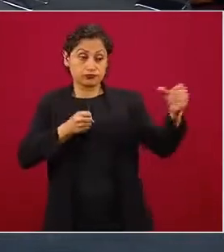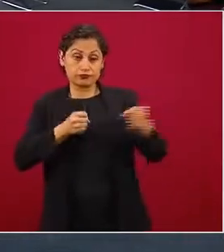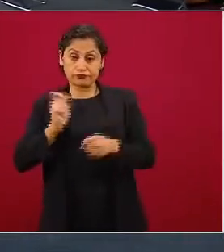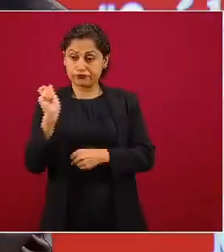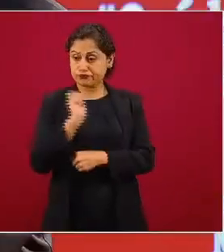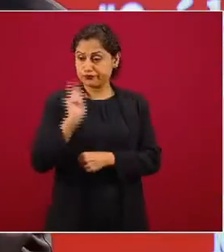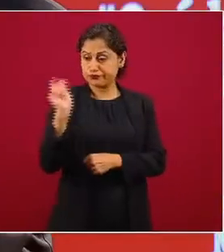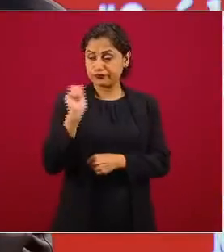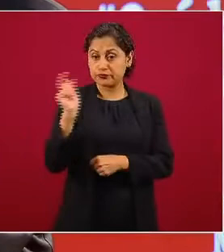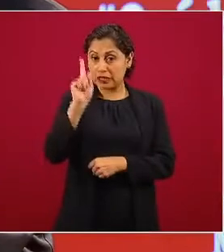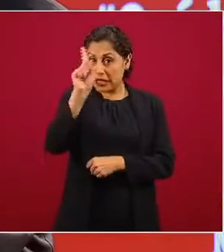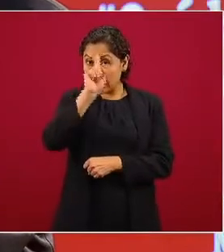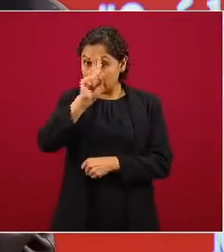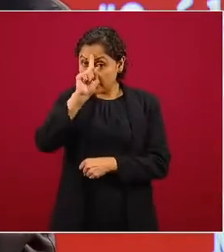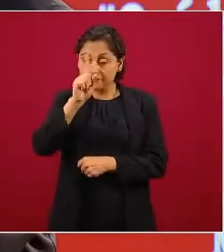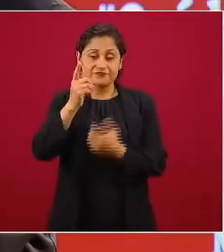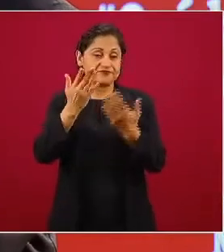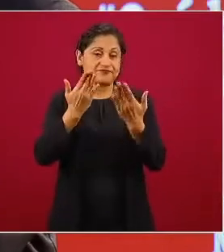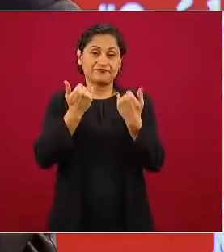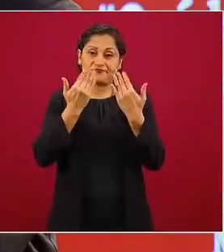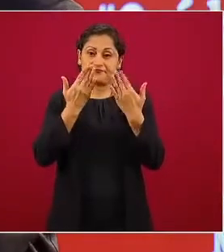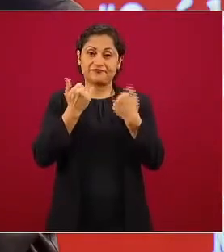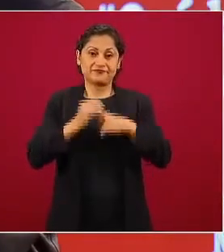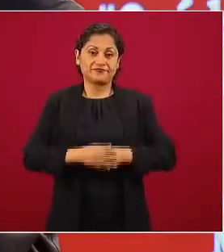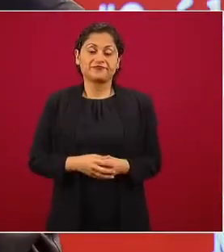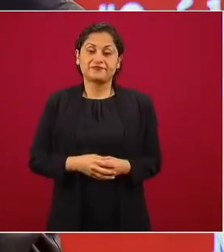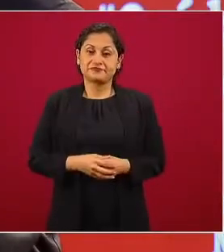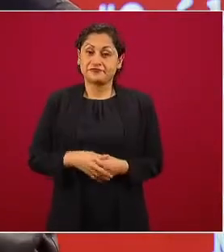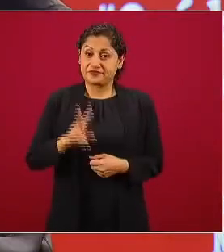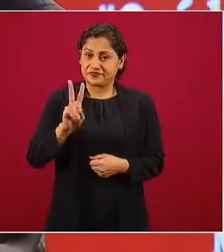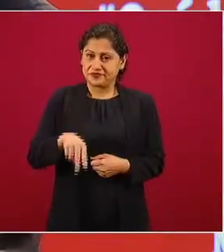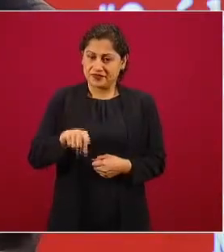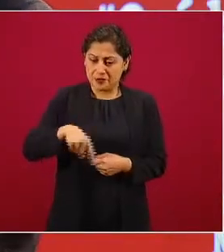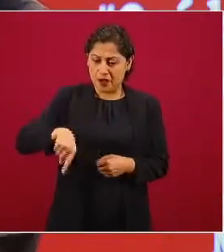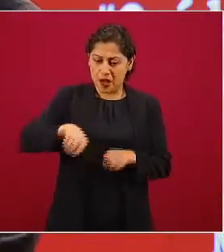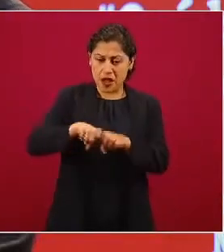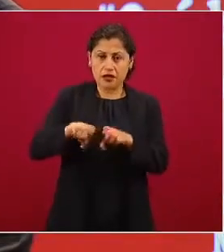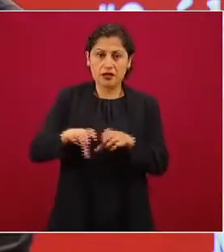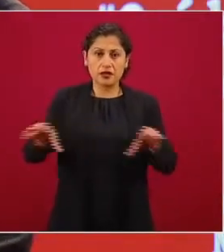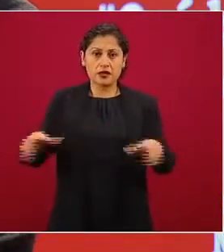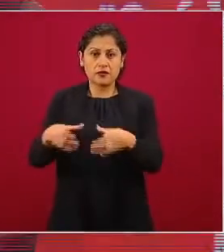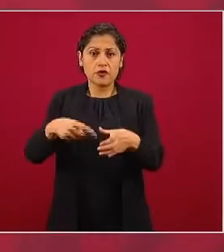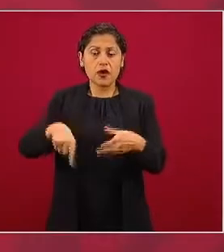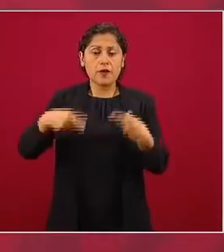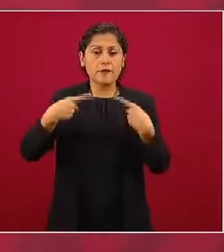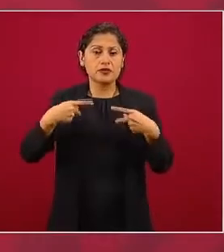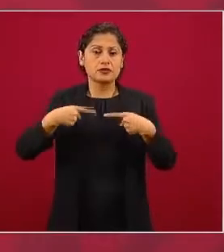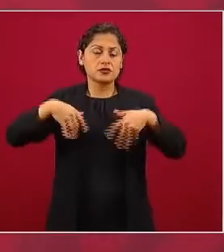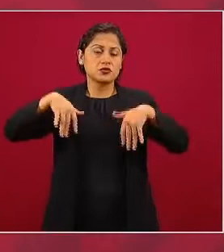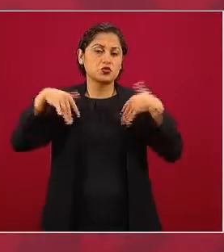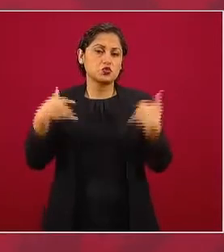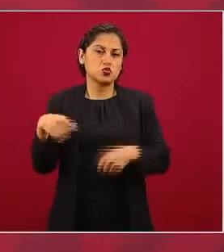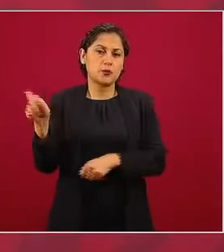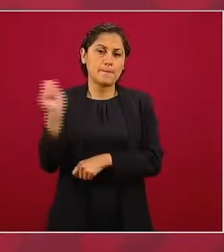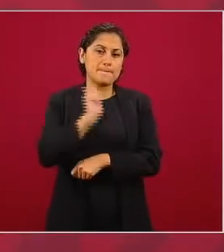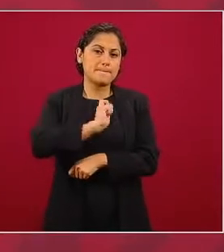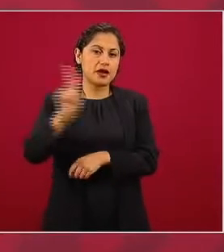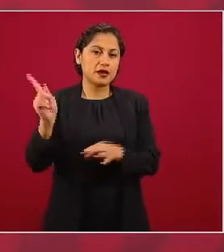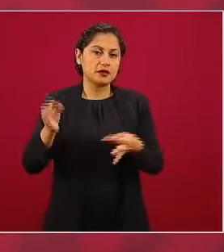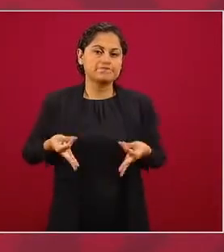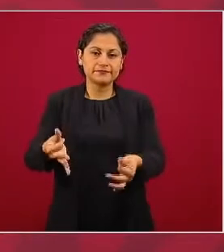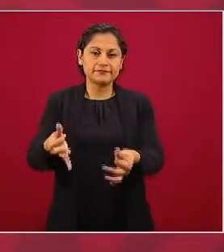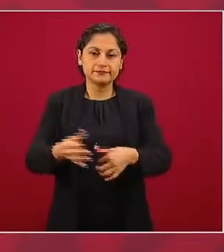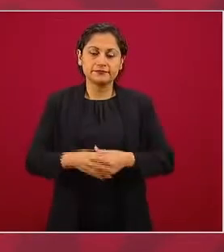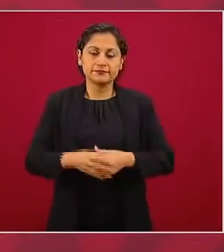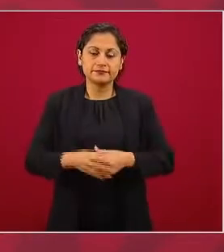por científicos de la más alta calidad como está sucediendo en México. Y desde el